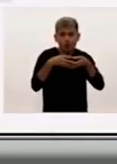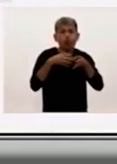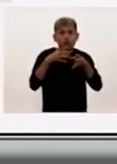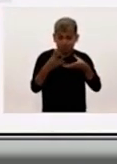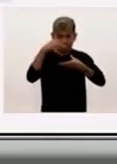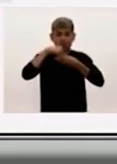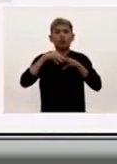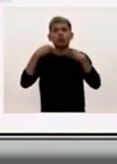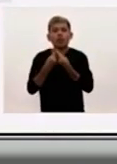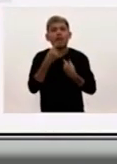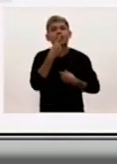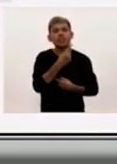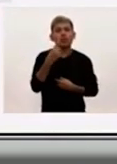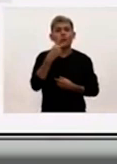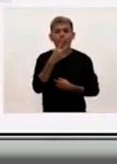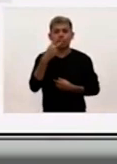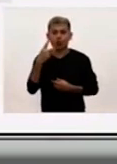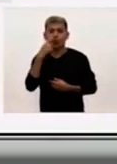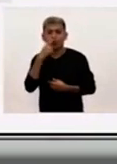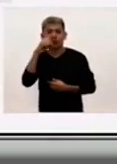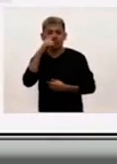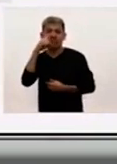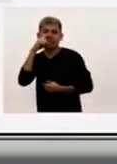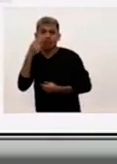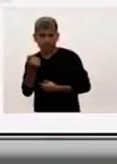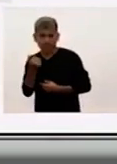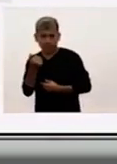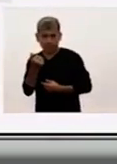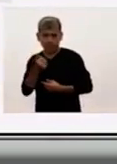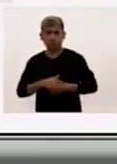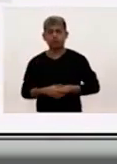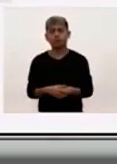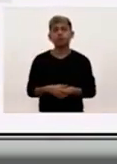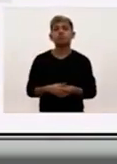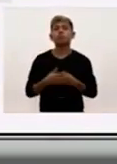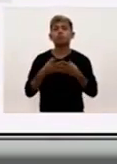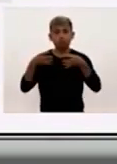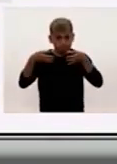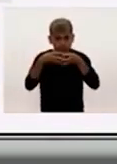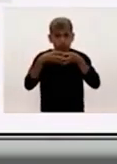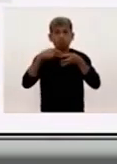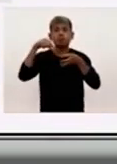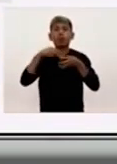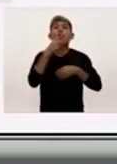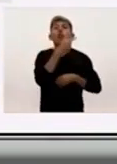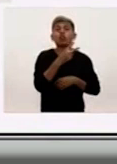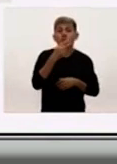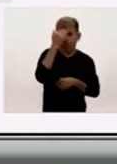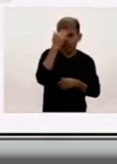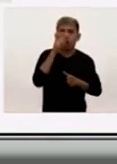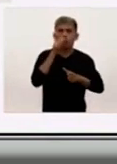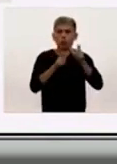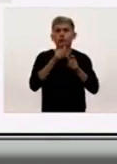total de 122.776 casos. De estos, 215 personas